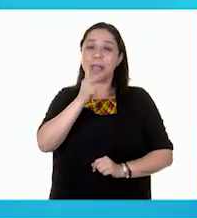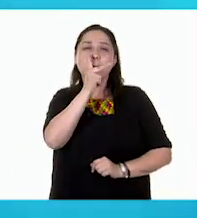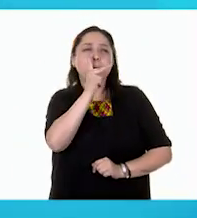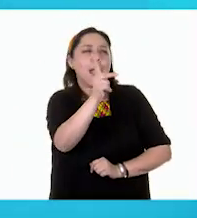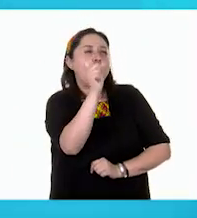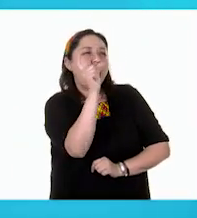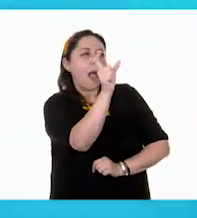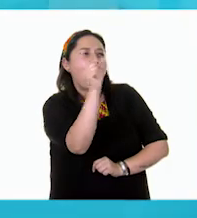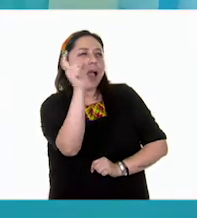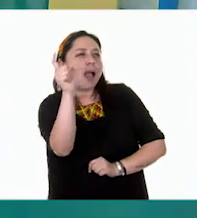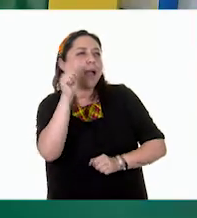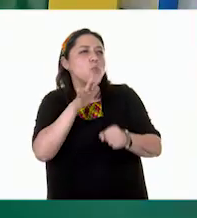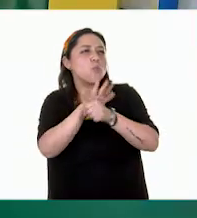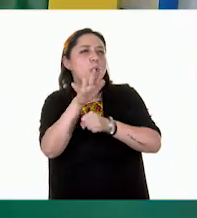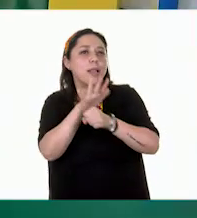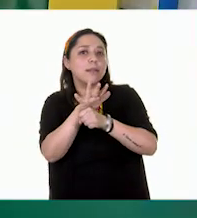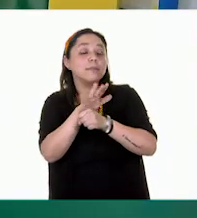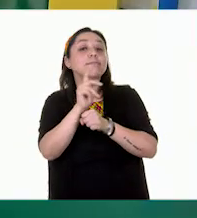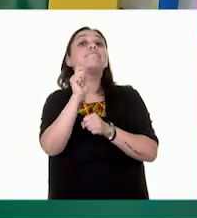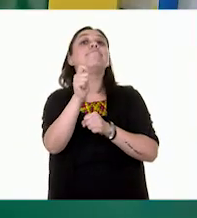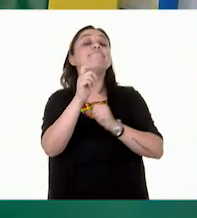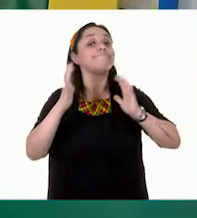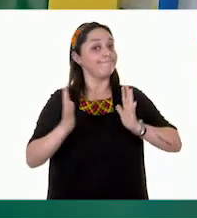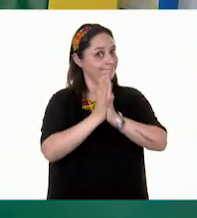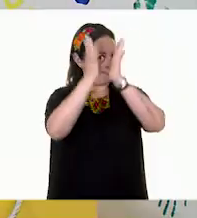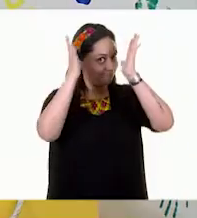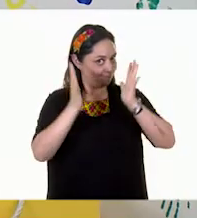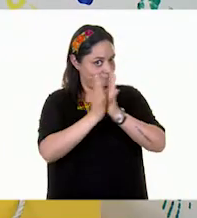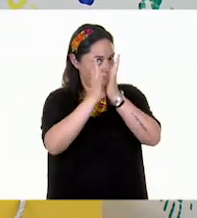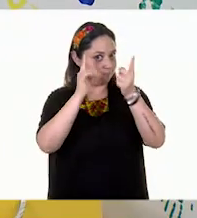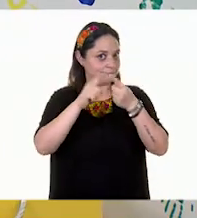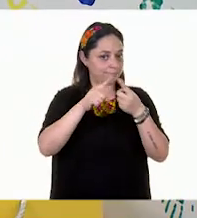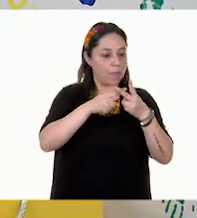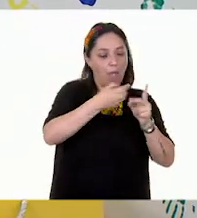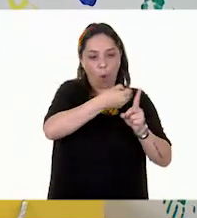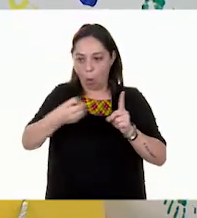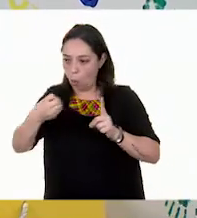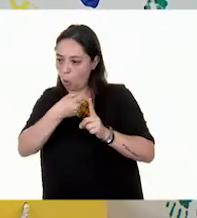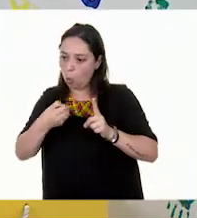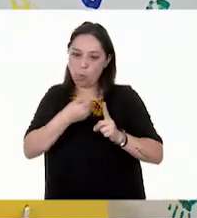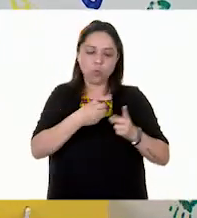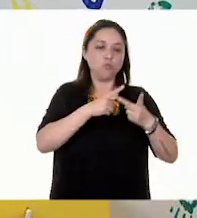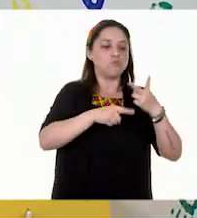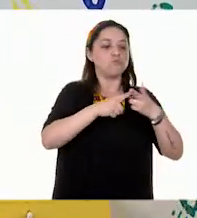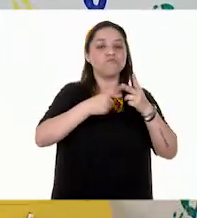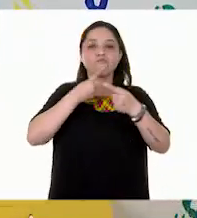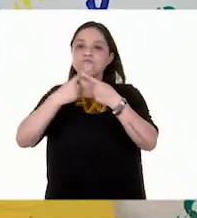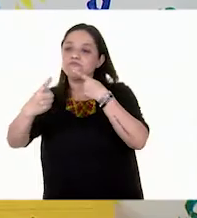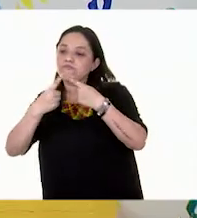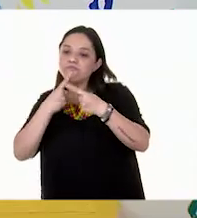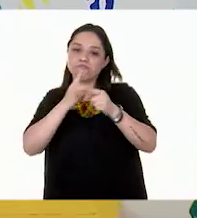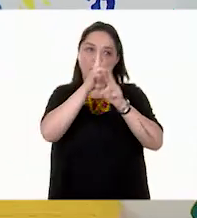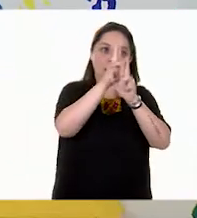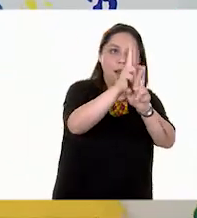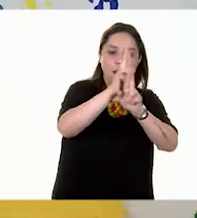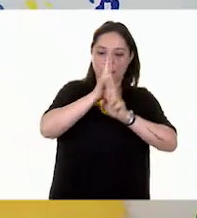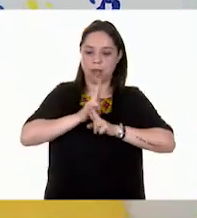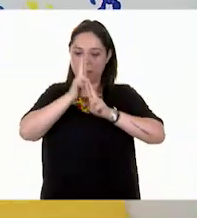hoy serán participación, organización, diálogo, respeto, colaboración,